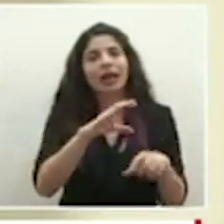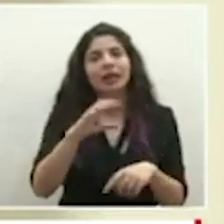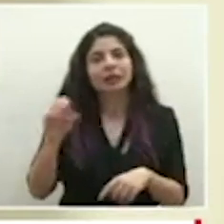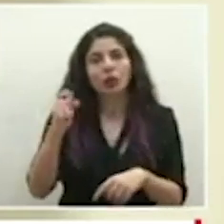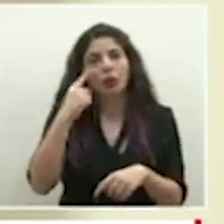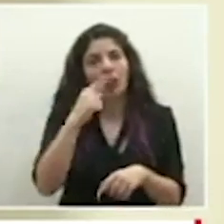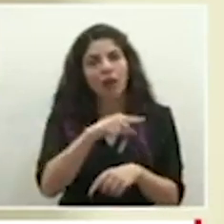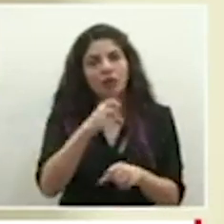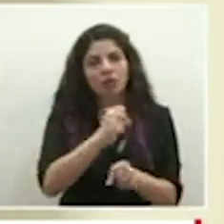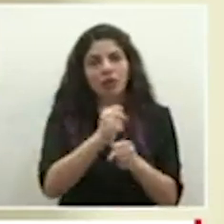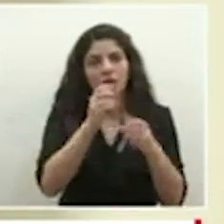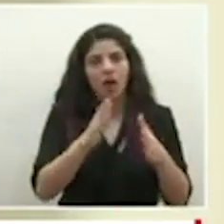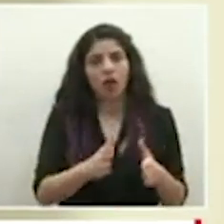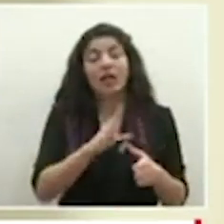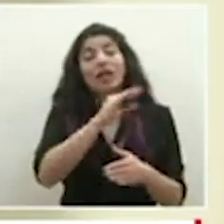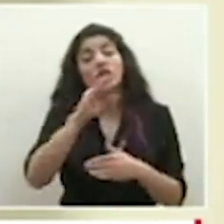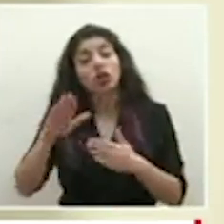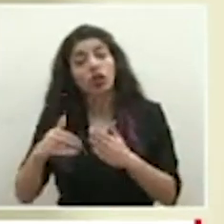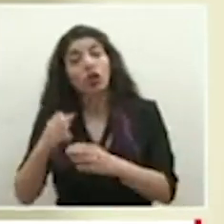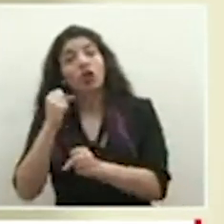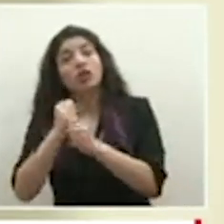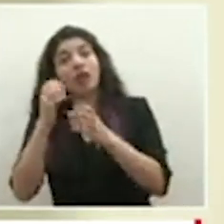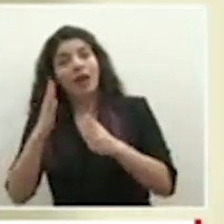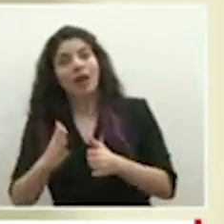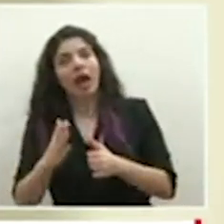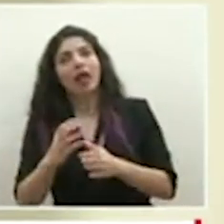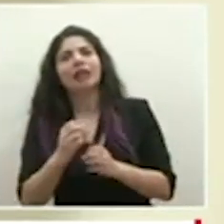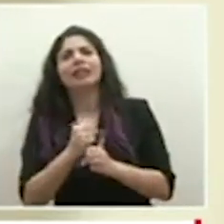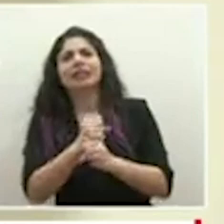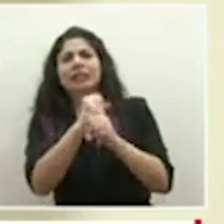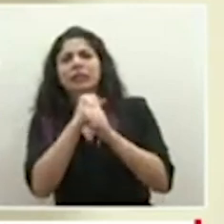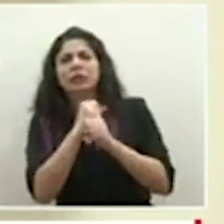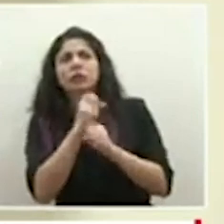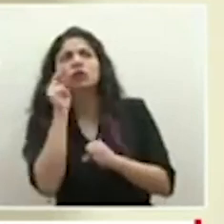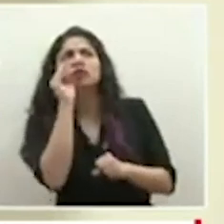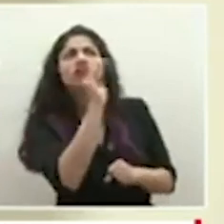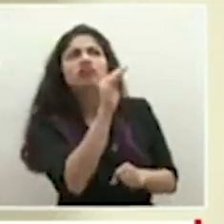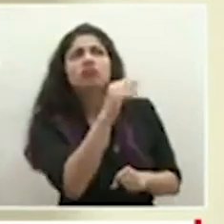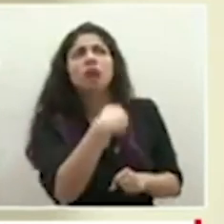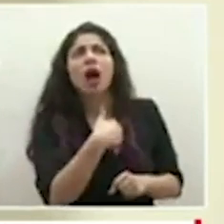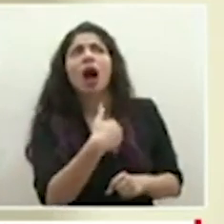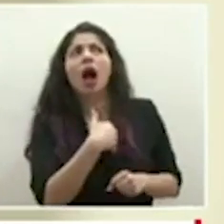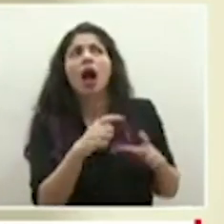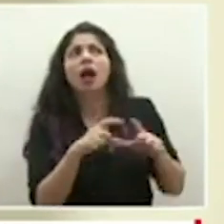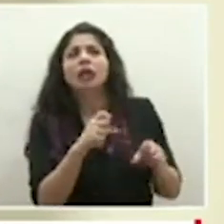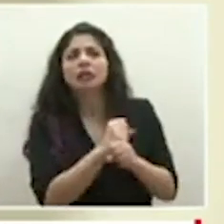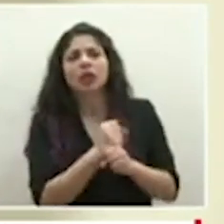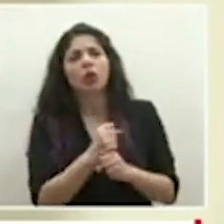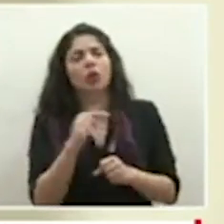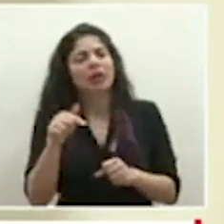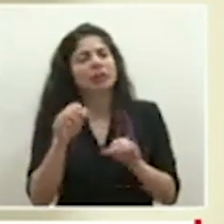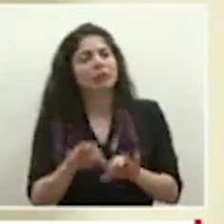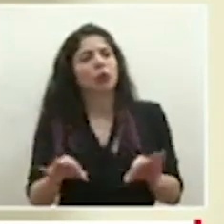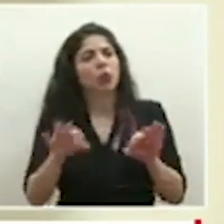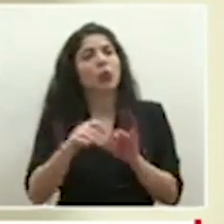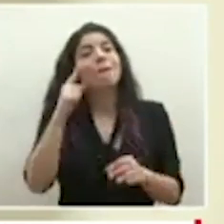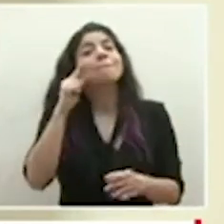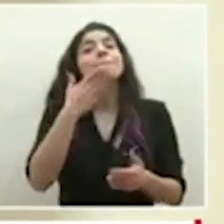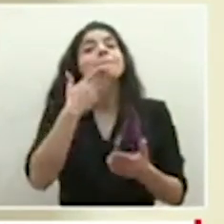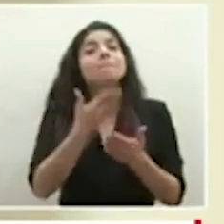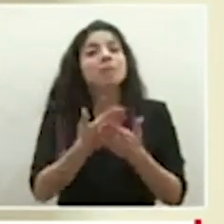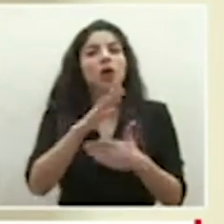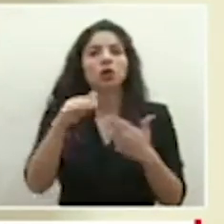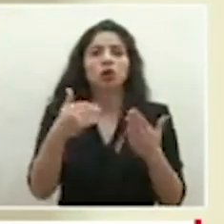y que todos los trabajadores se aseguren de estar asegurados. Esto es por el bien de todos.